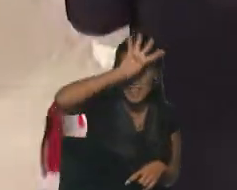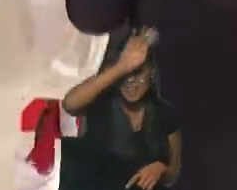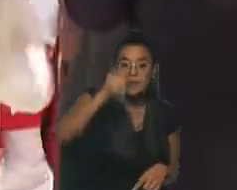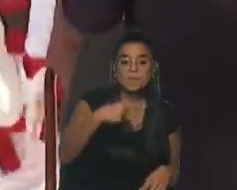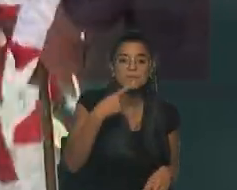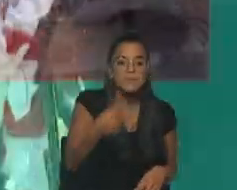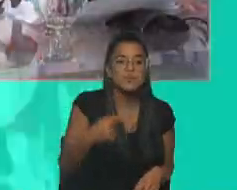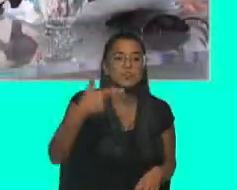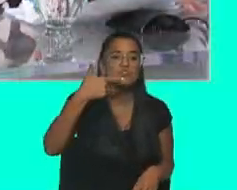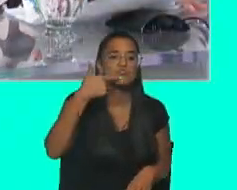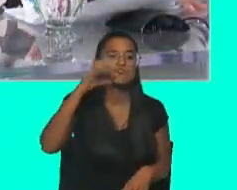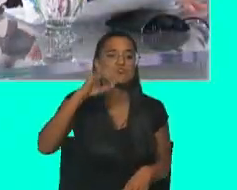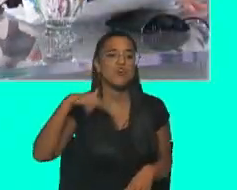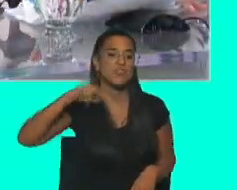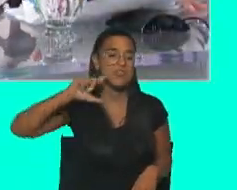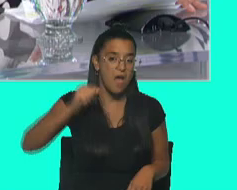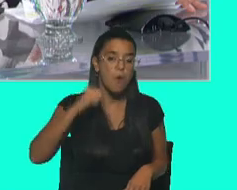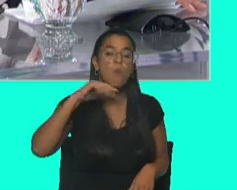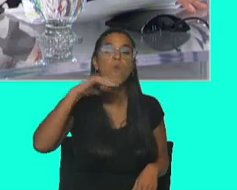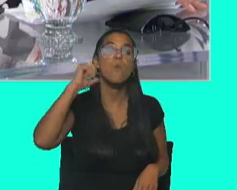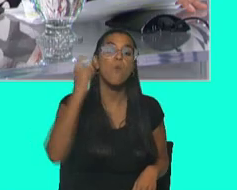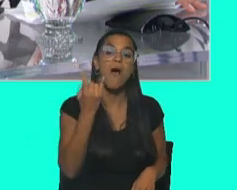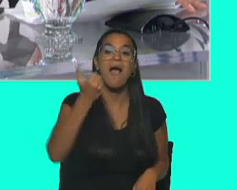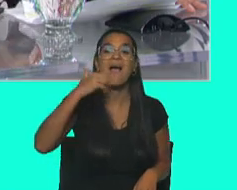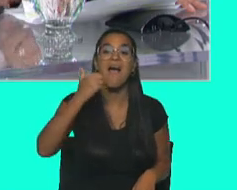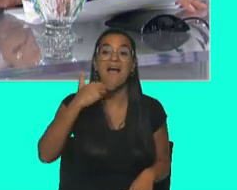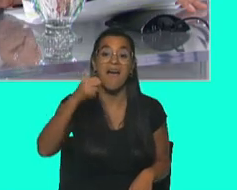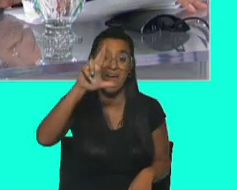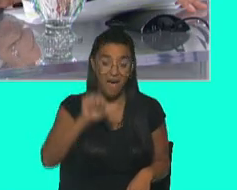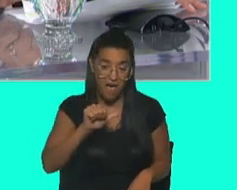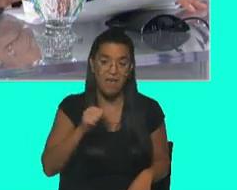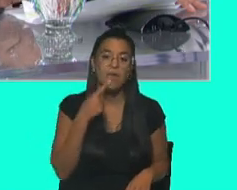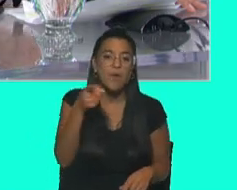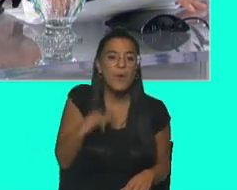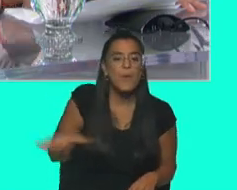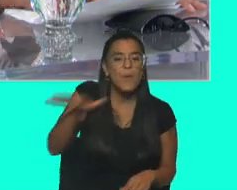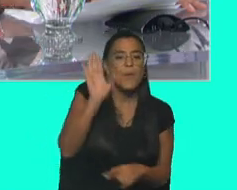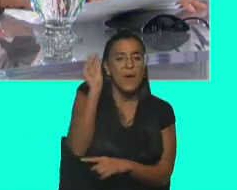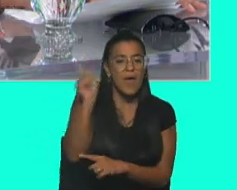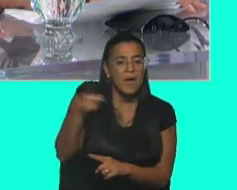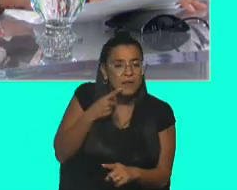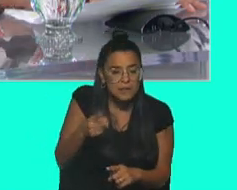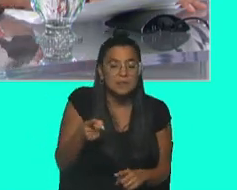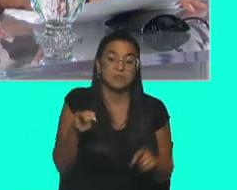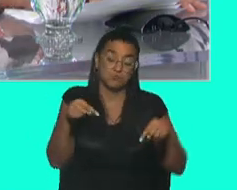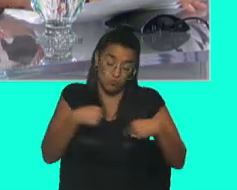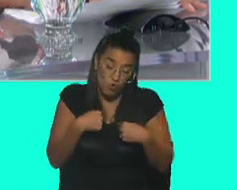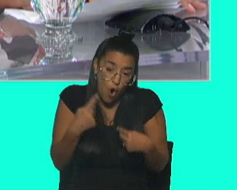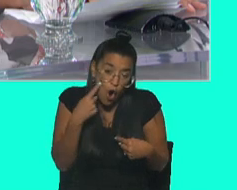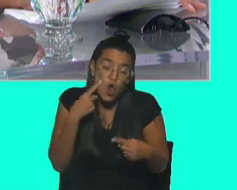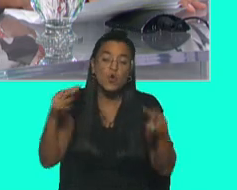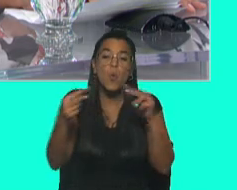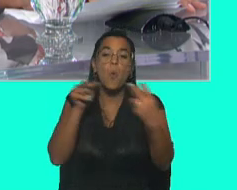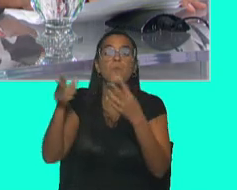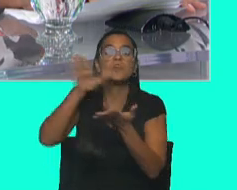Guajajara, la referente máxima del movimiento indígena en Brasil, a quien además conozco de las cumbres de